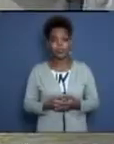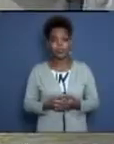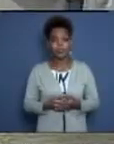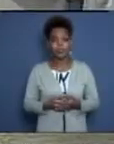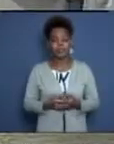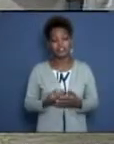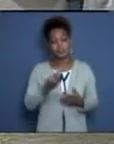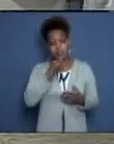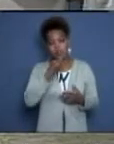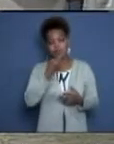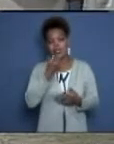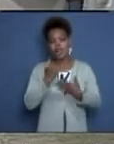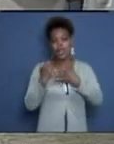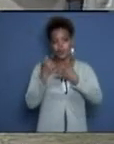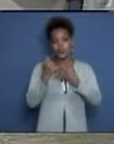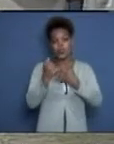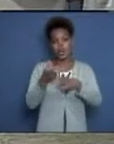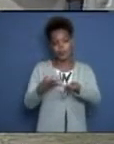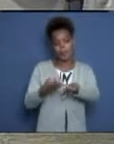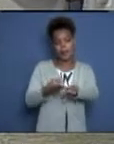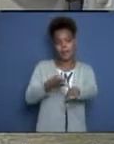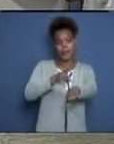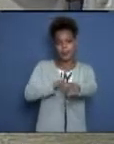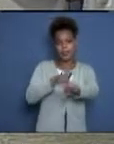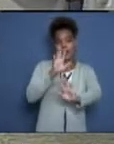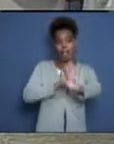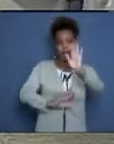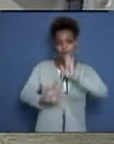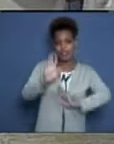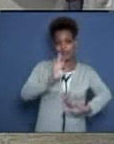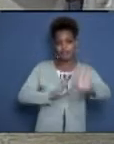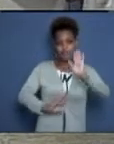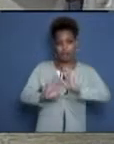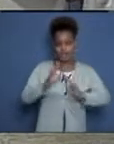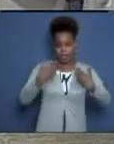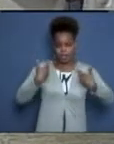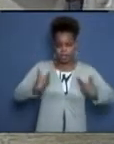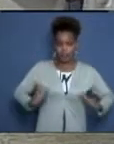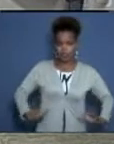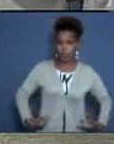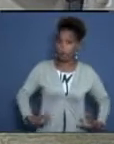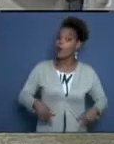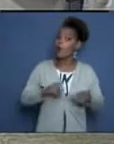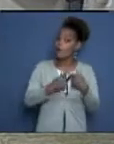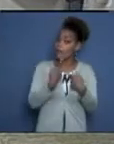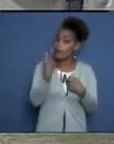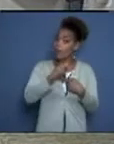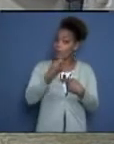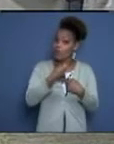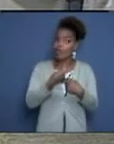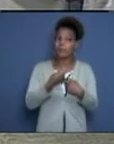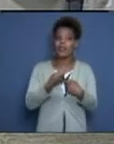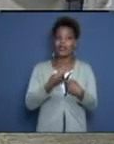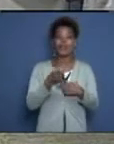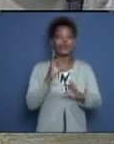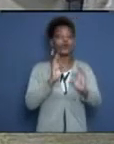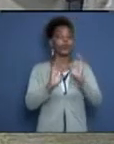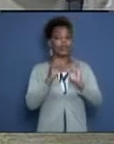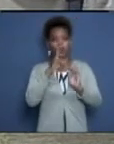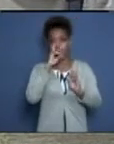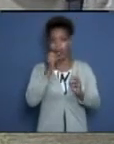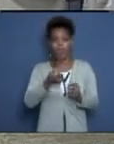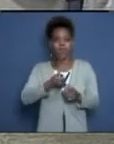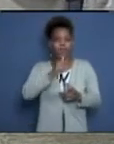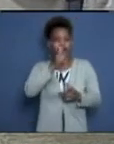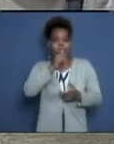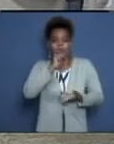y sí, lo recomendamos su utilización de una forma igual racional, como un complemento, no como la panacea, ni que